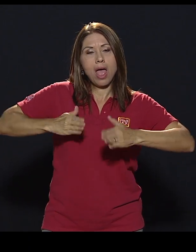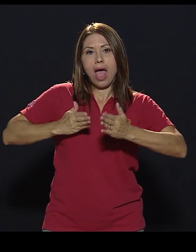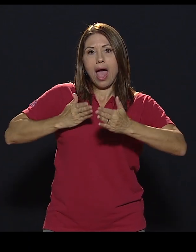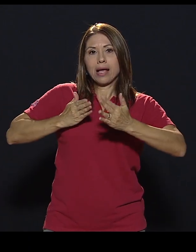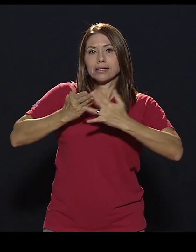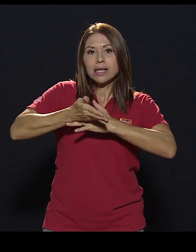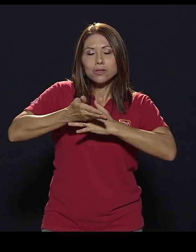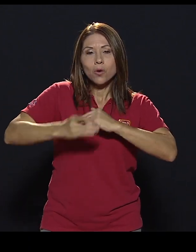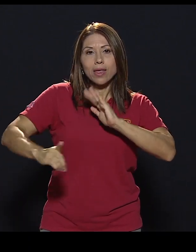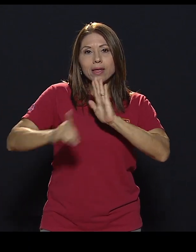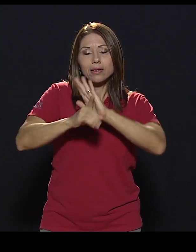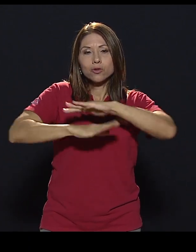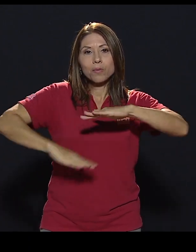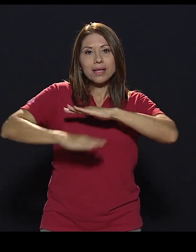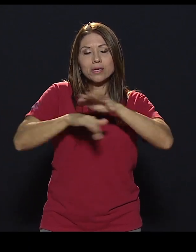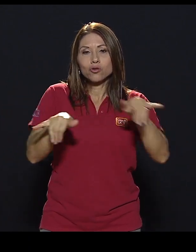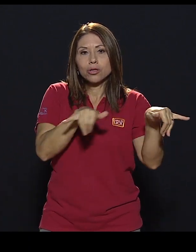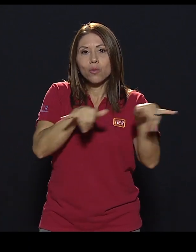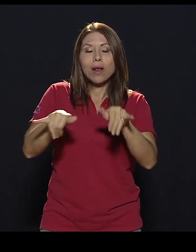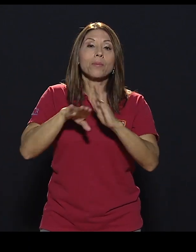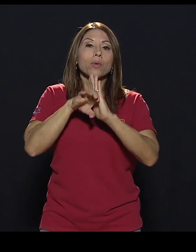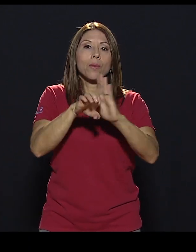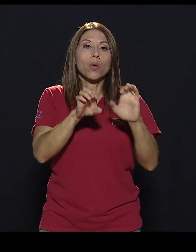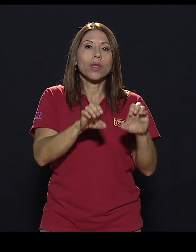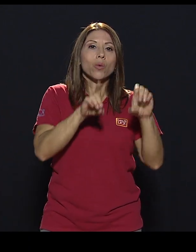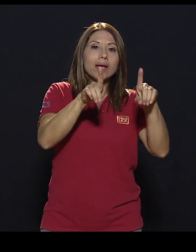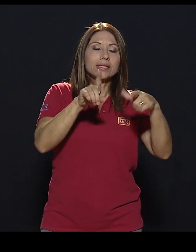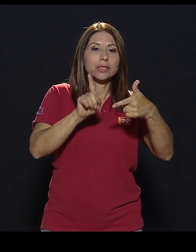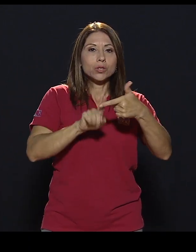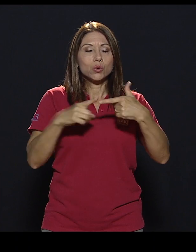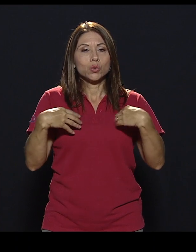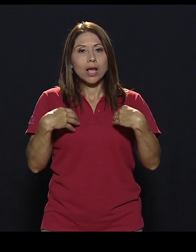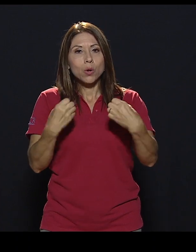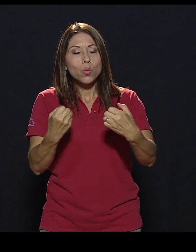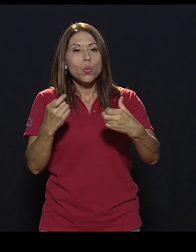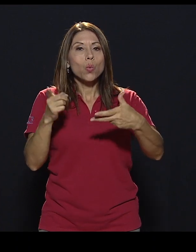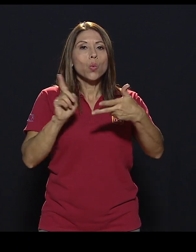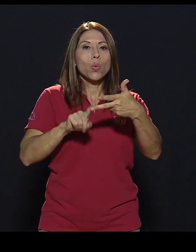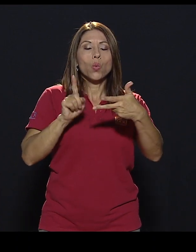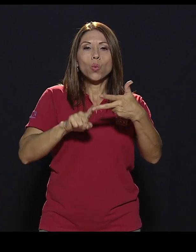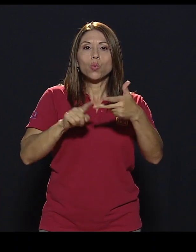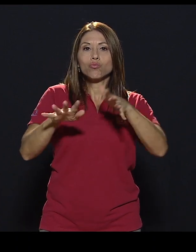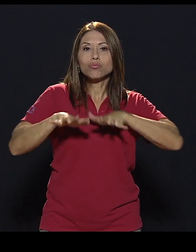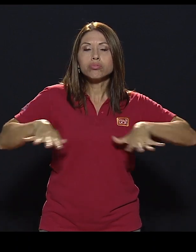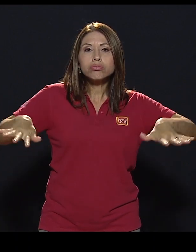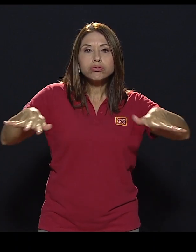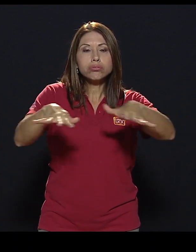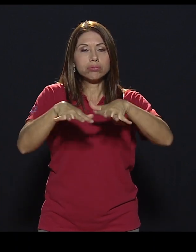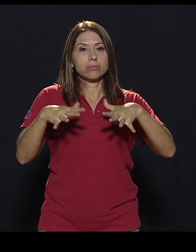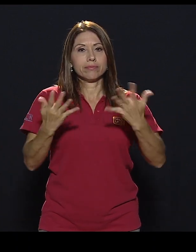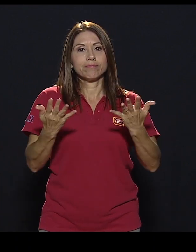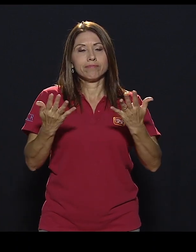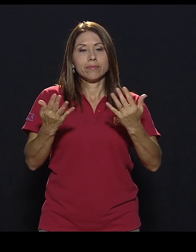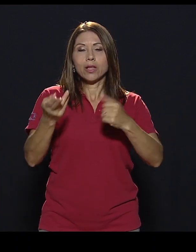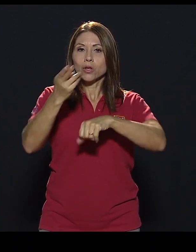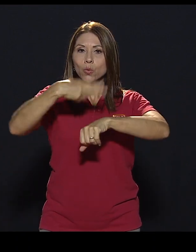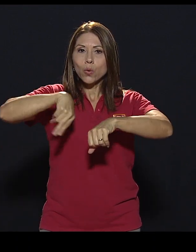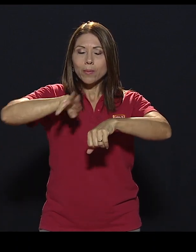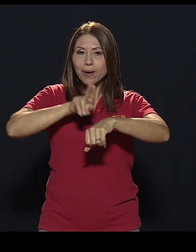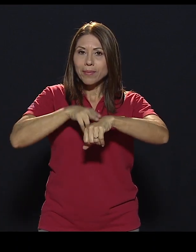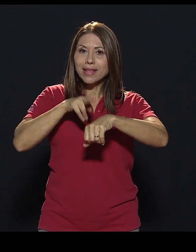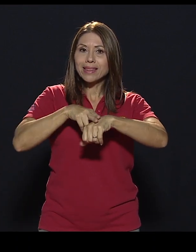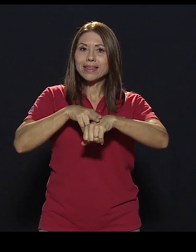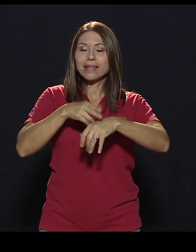a derechos básicos, como la educación, como la salud, ¿verdad? Como el acceso al espacio físico, normalmente